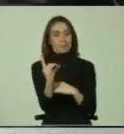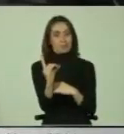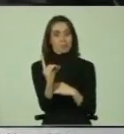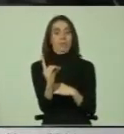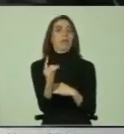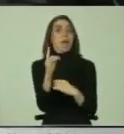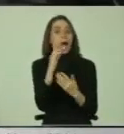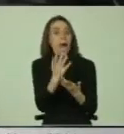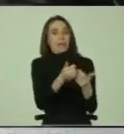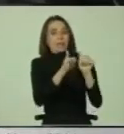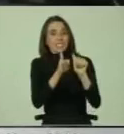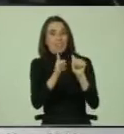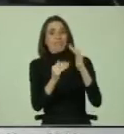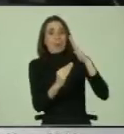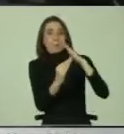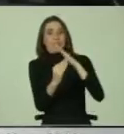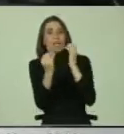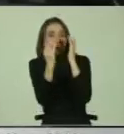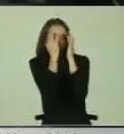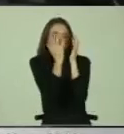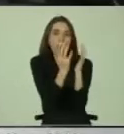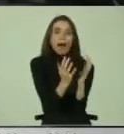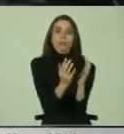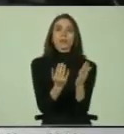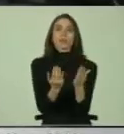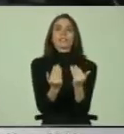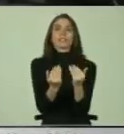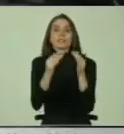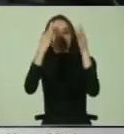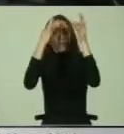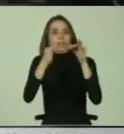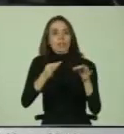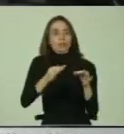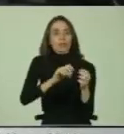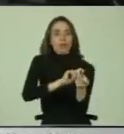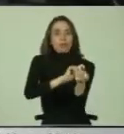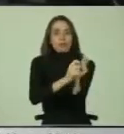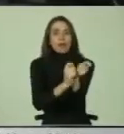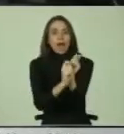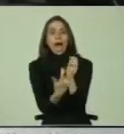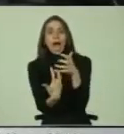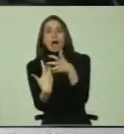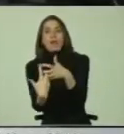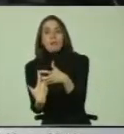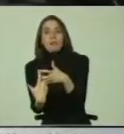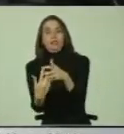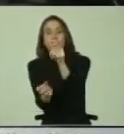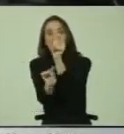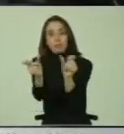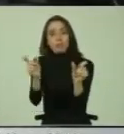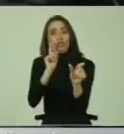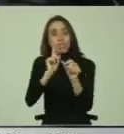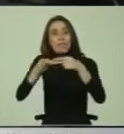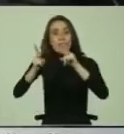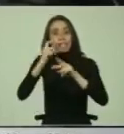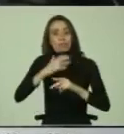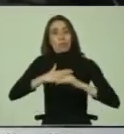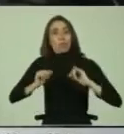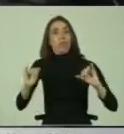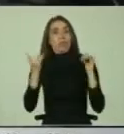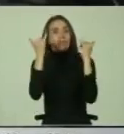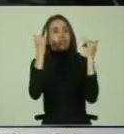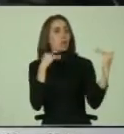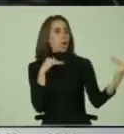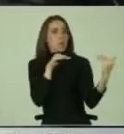desafíos pendientes requiere, sin duda, de medidas y adaptaciones que faciliten el goce de sus derechos humanos en igualdad de